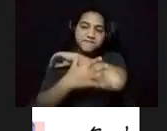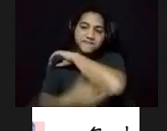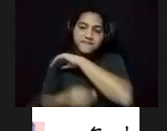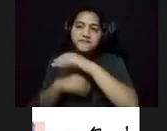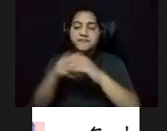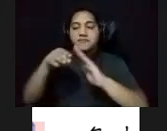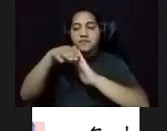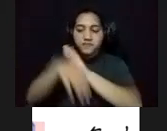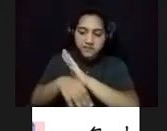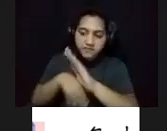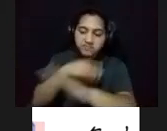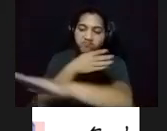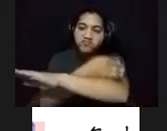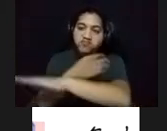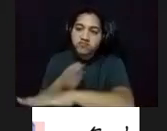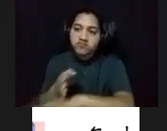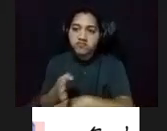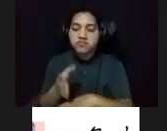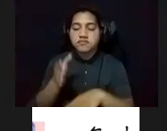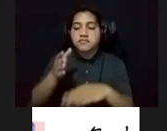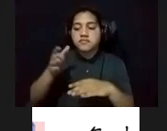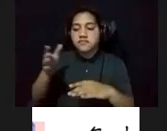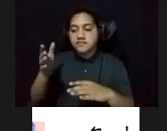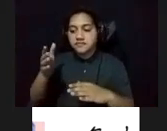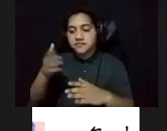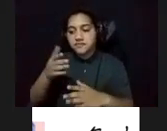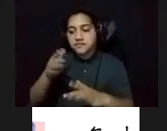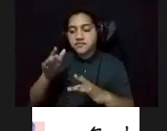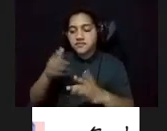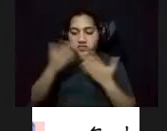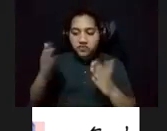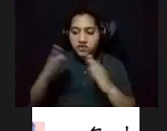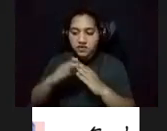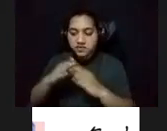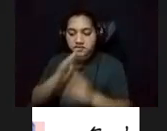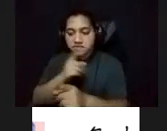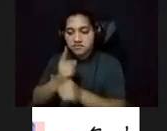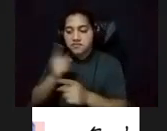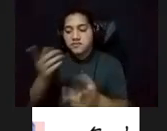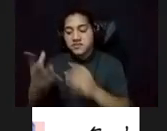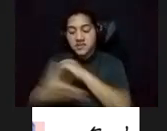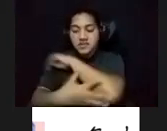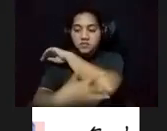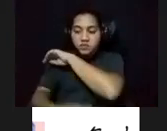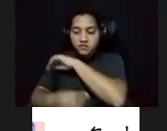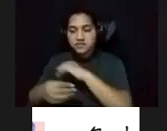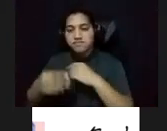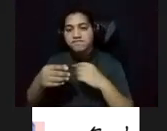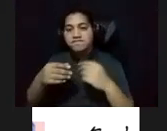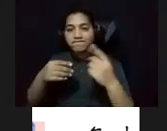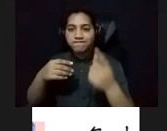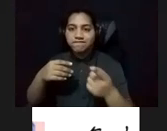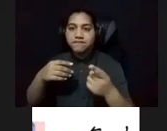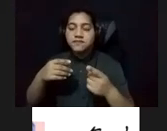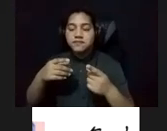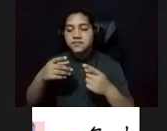que había falta de una vivienda adecuada y el grito de la pobreza. Es indispensable evocar